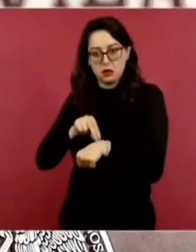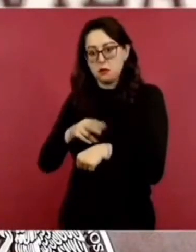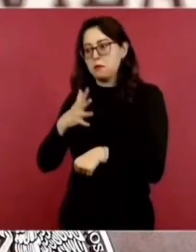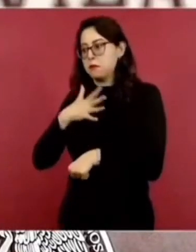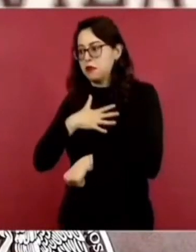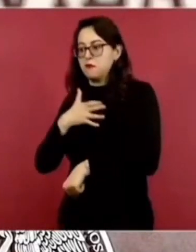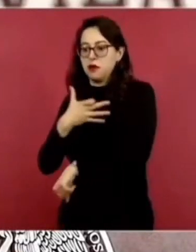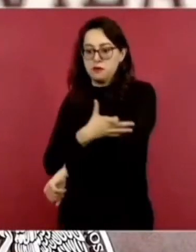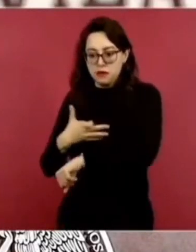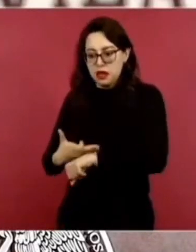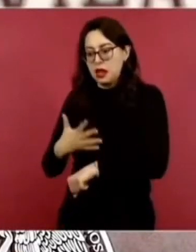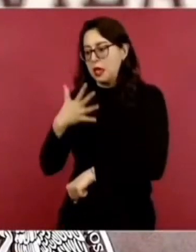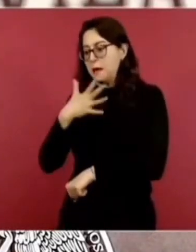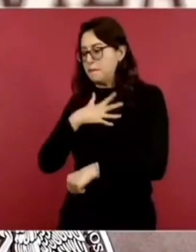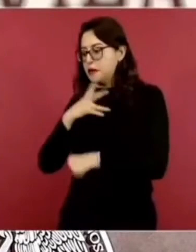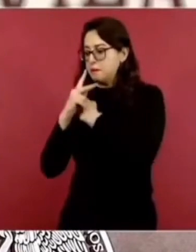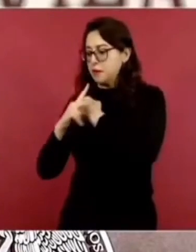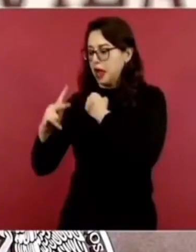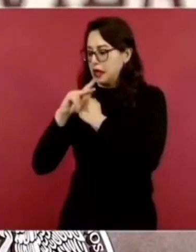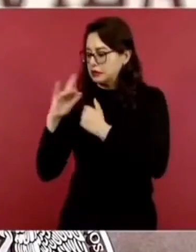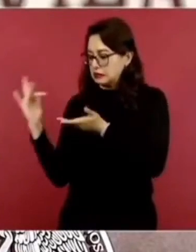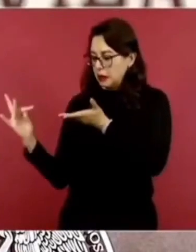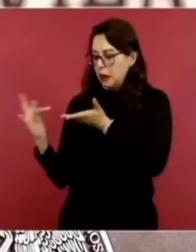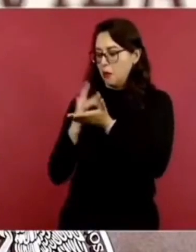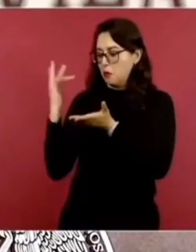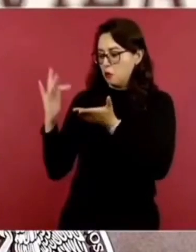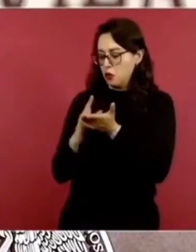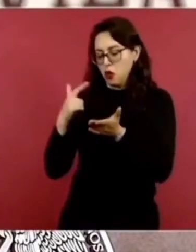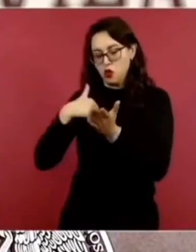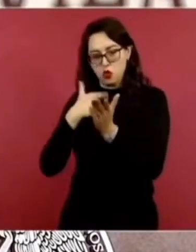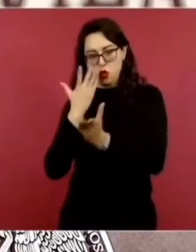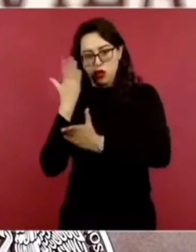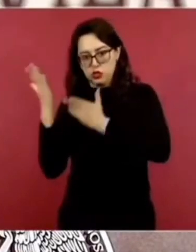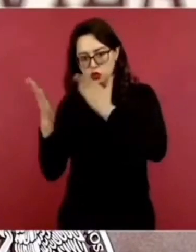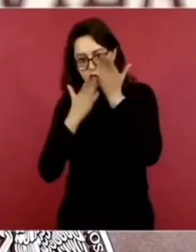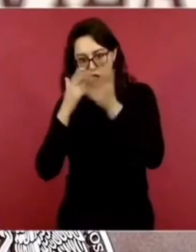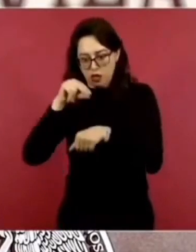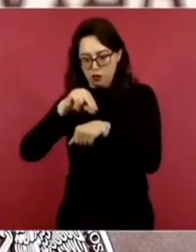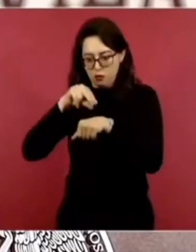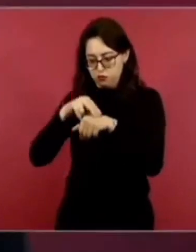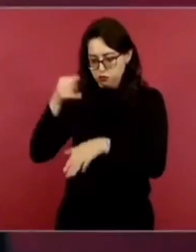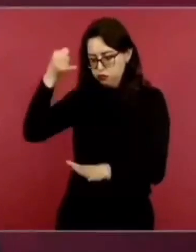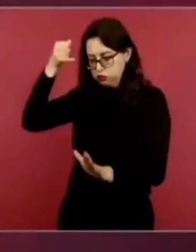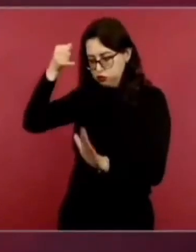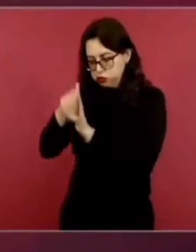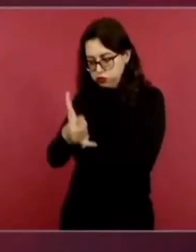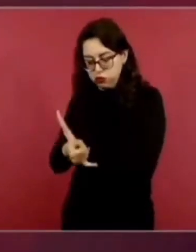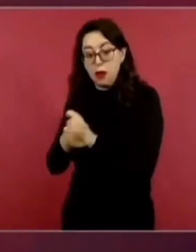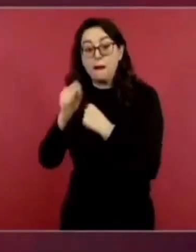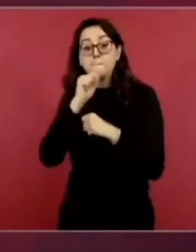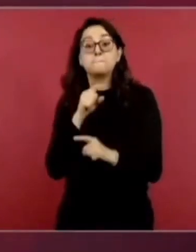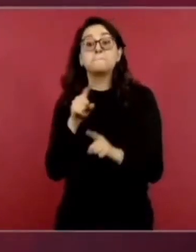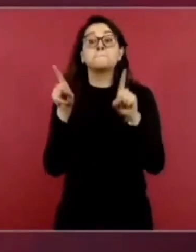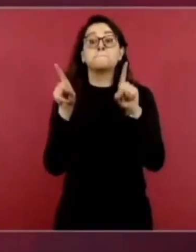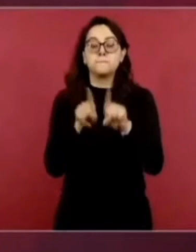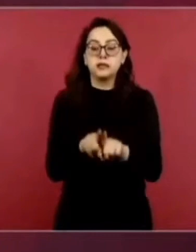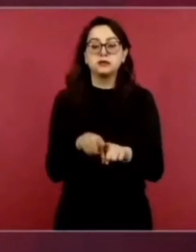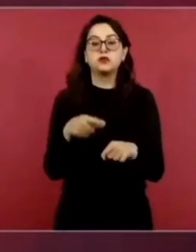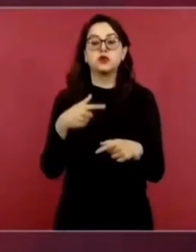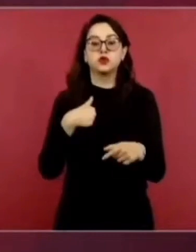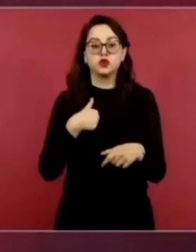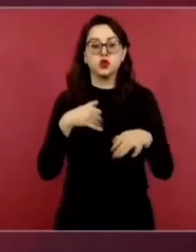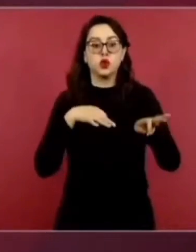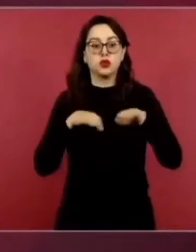especialista, me dio esta oportunidad, a su vez, de la atención directa al paciente, el desempeñarme en las áreas